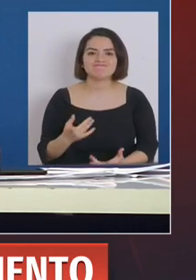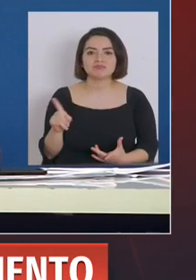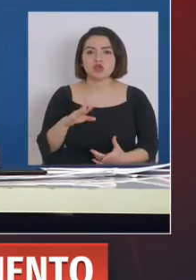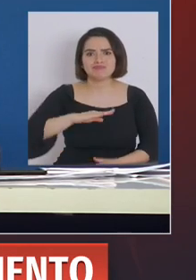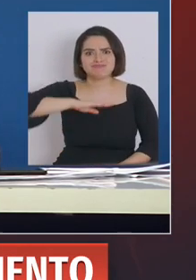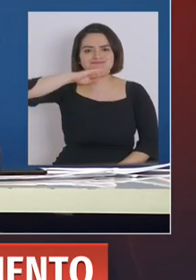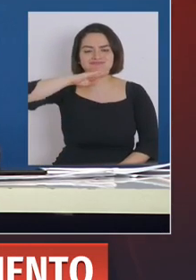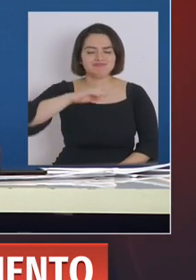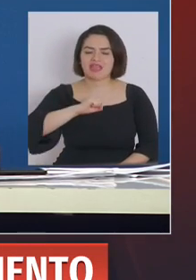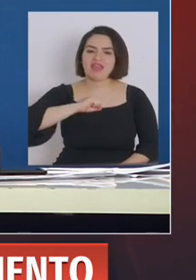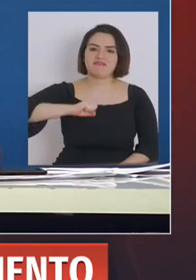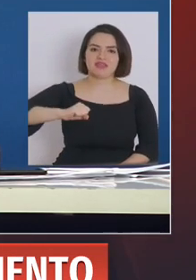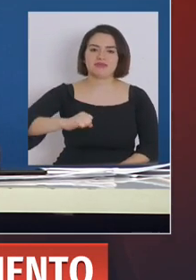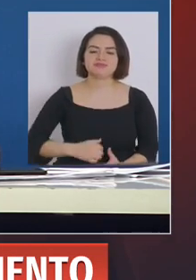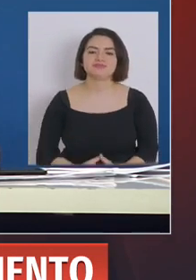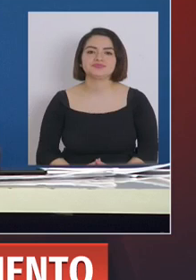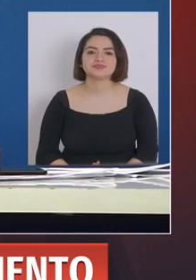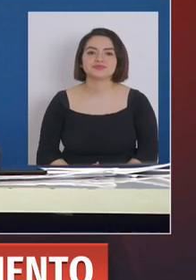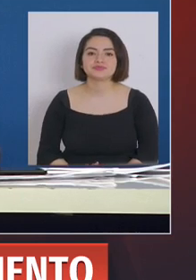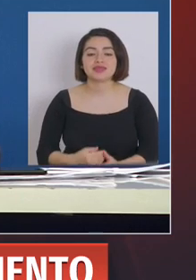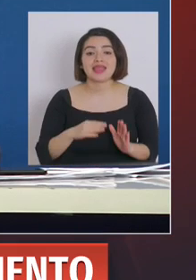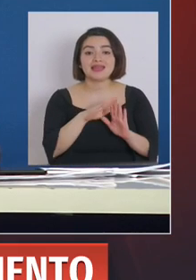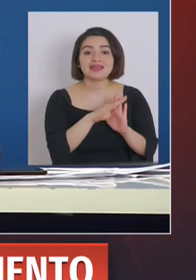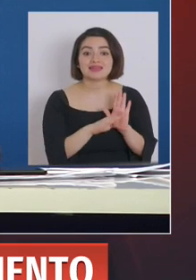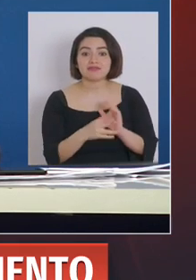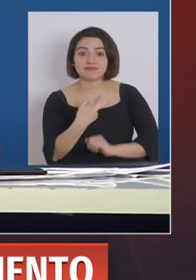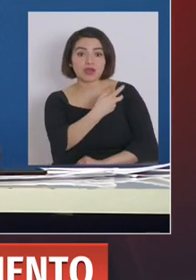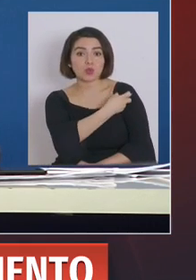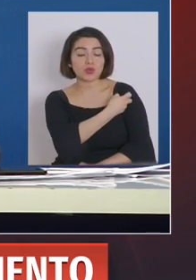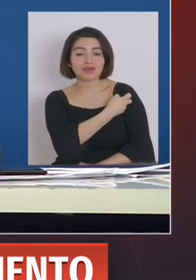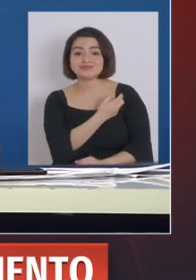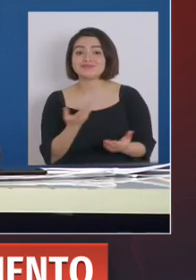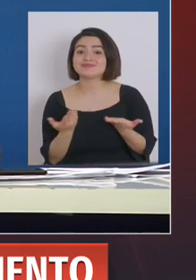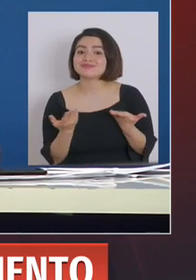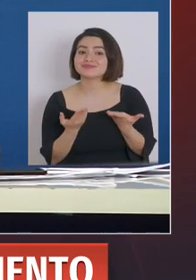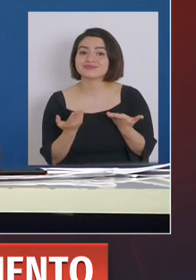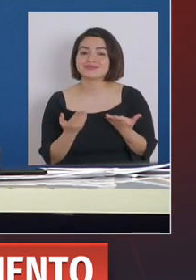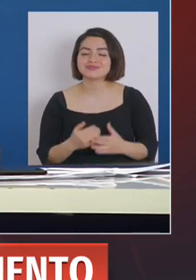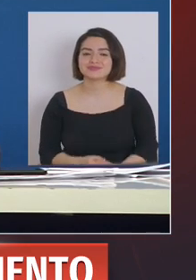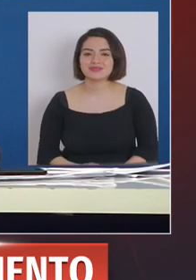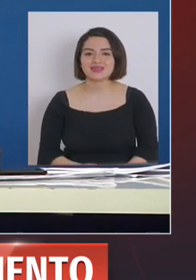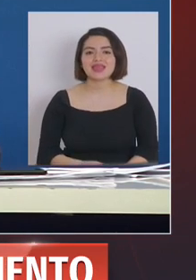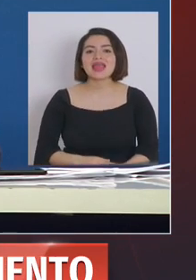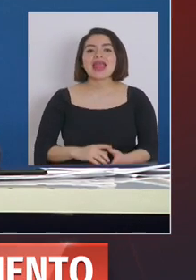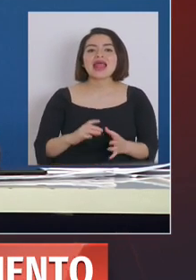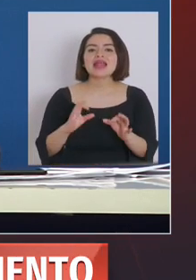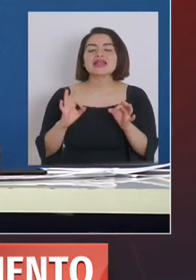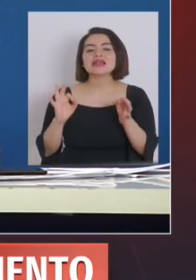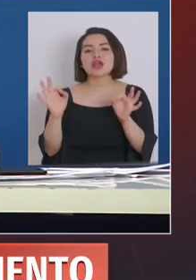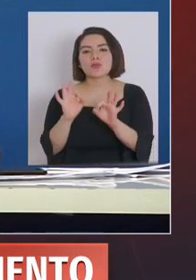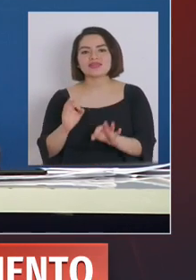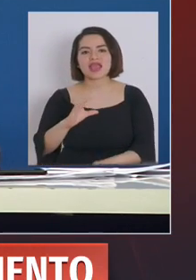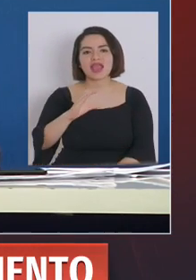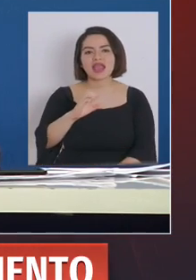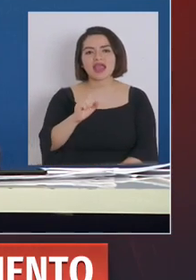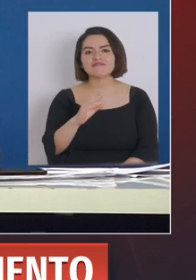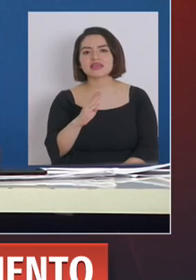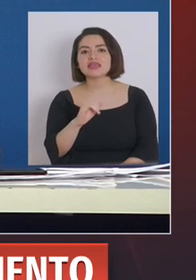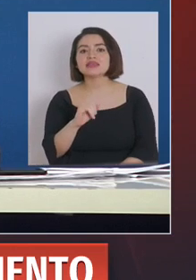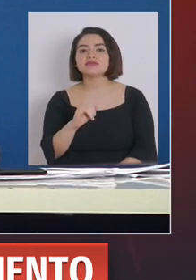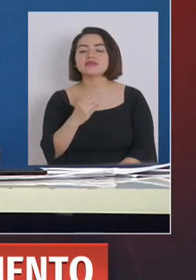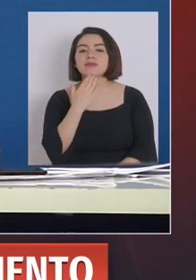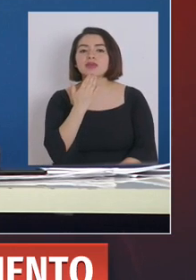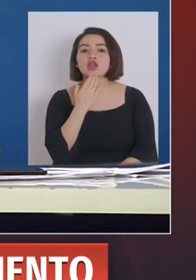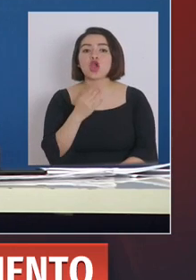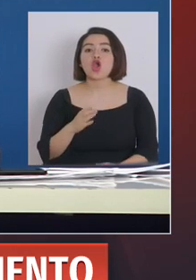lista de precedencia en vacunas, la lista se hace en base a las recomendaciones del CABEI, a las recomendaciones